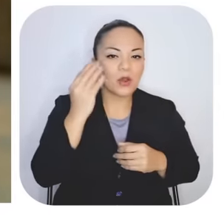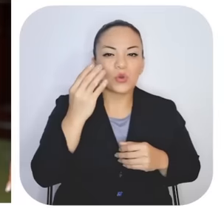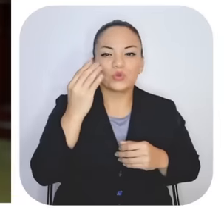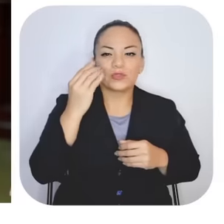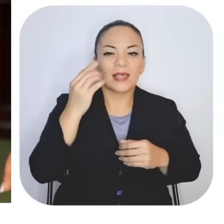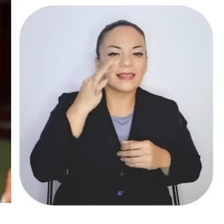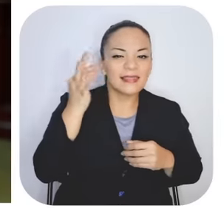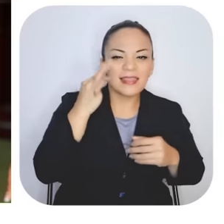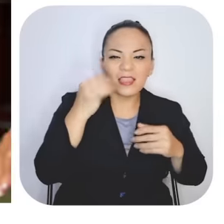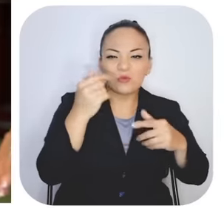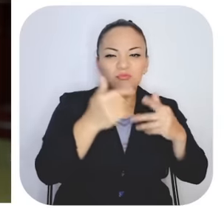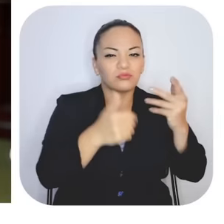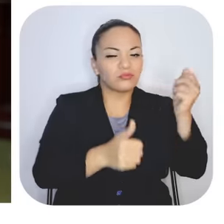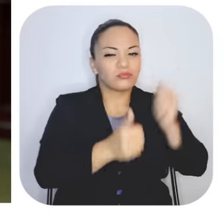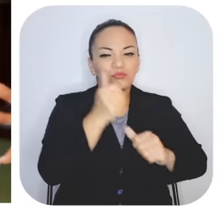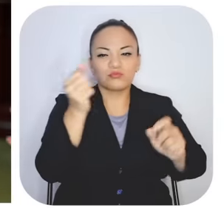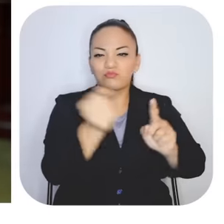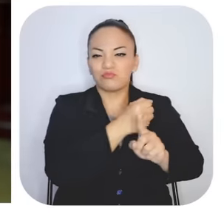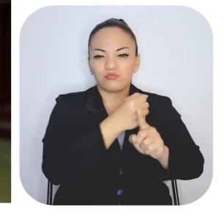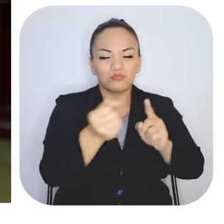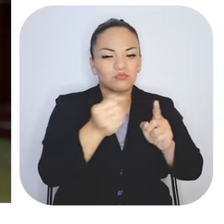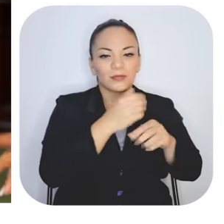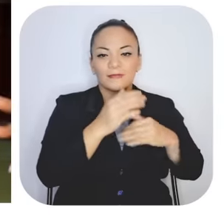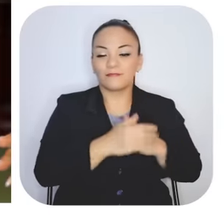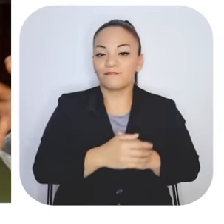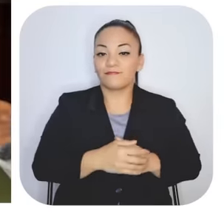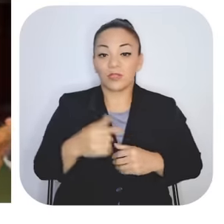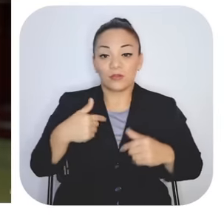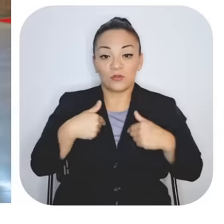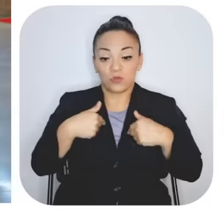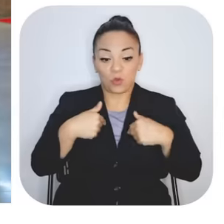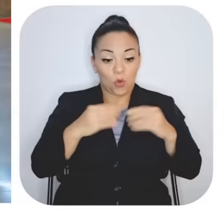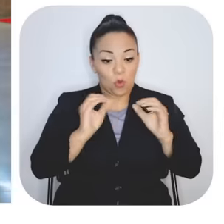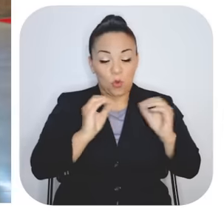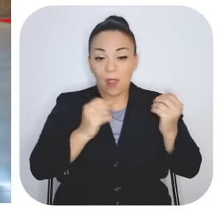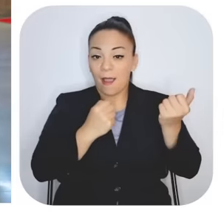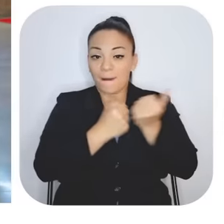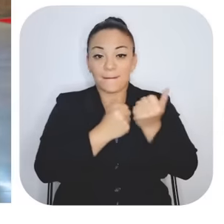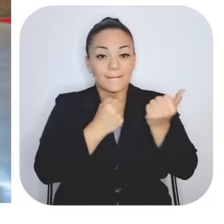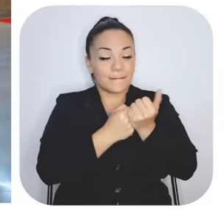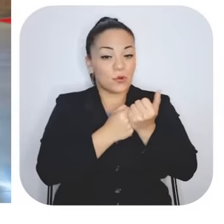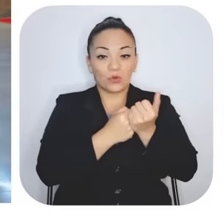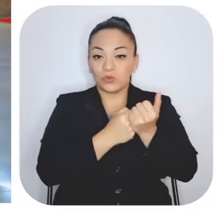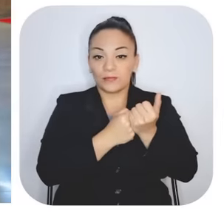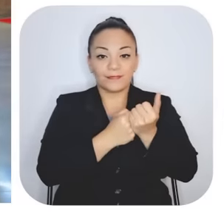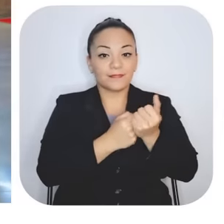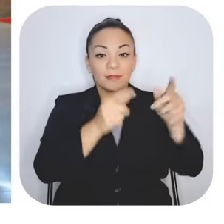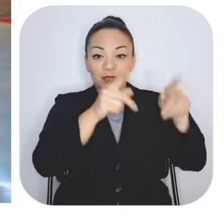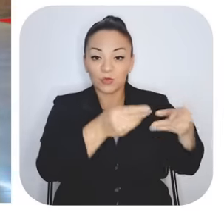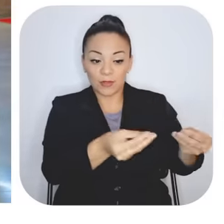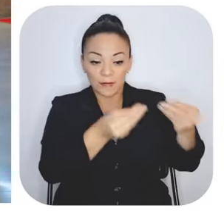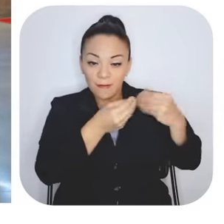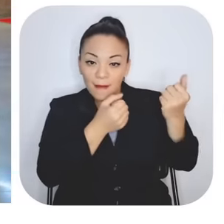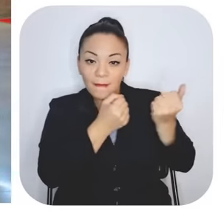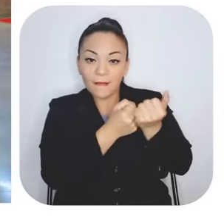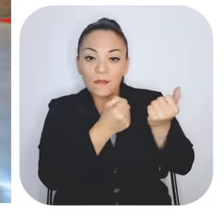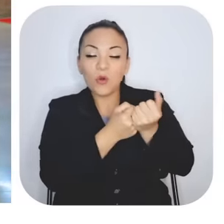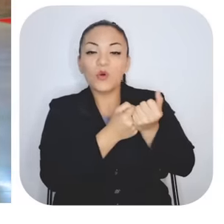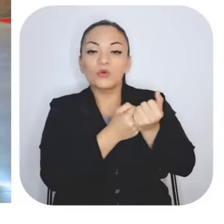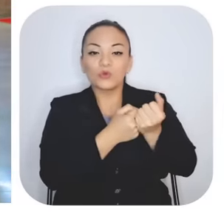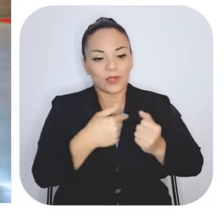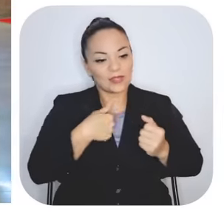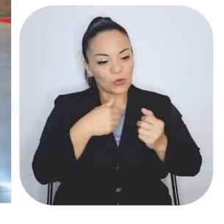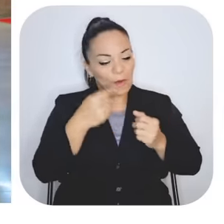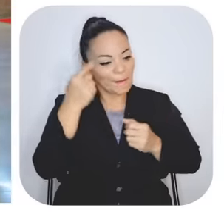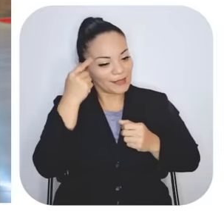Entonces no tuve un apoyo al cual alguien que me apoyara, decir, ah, con